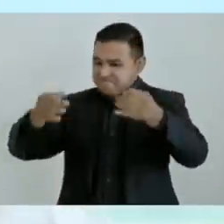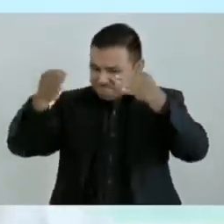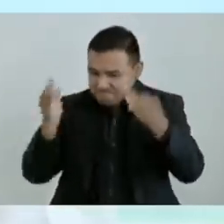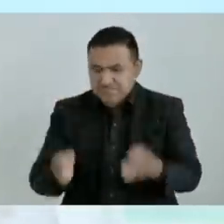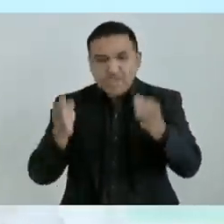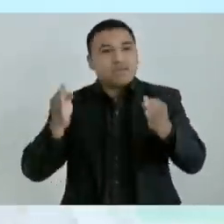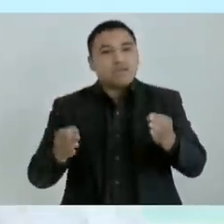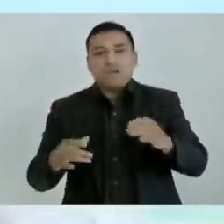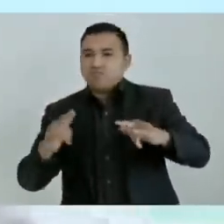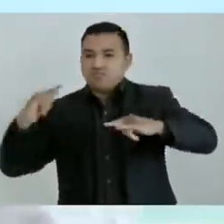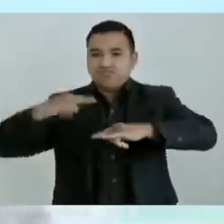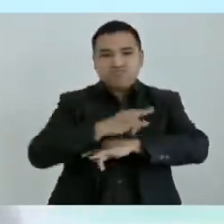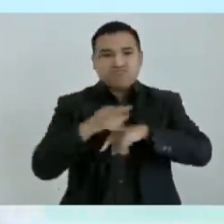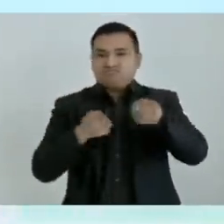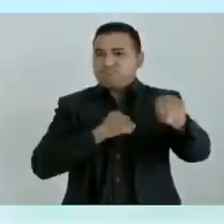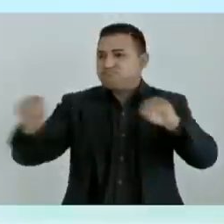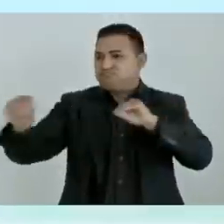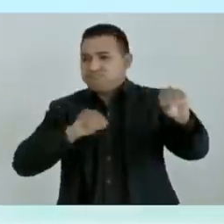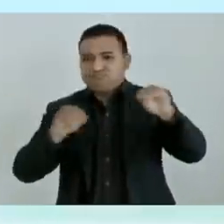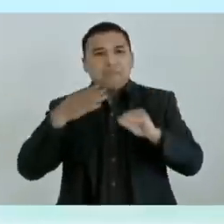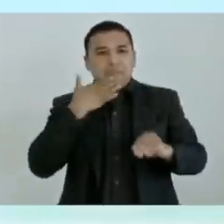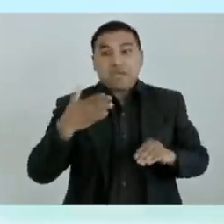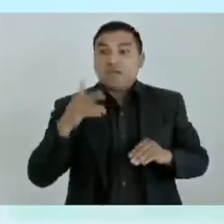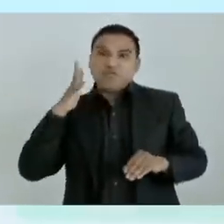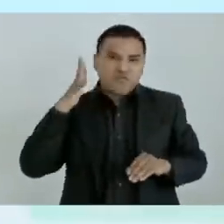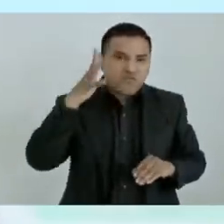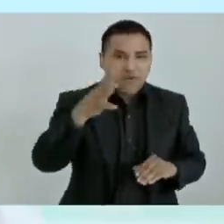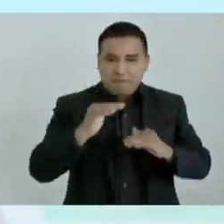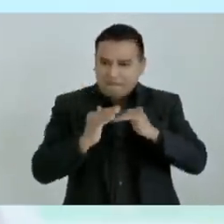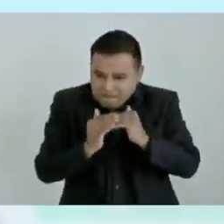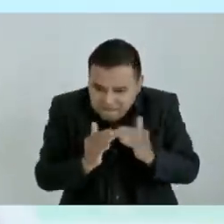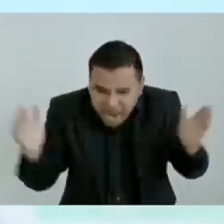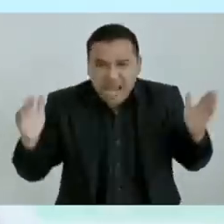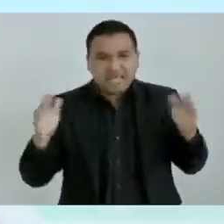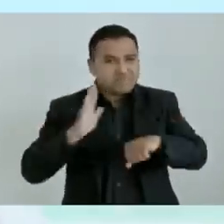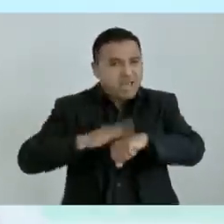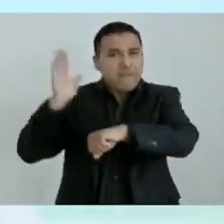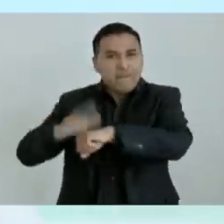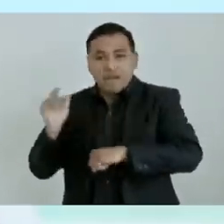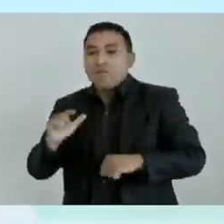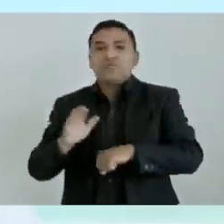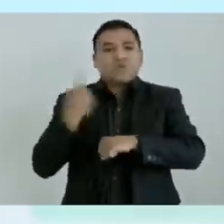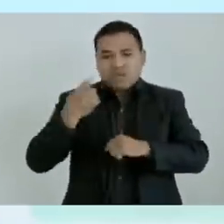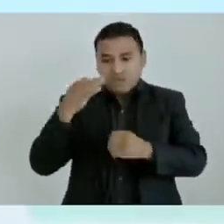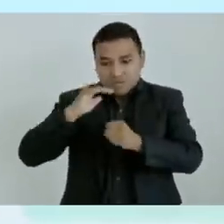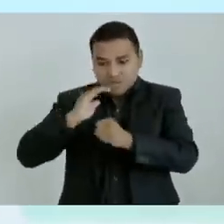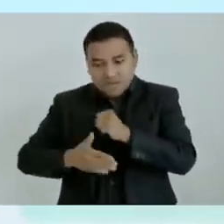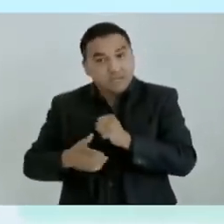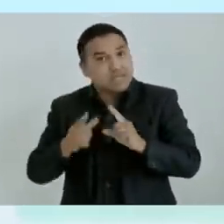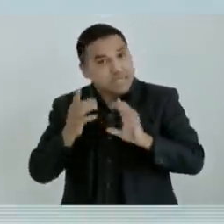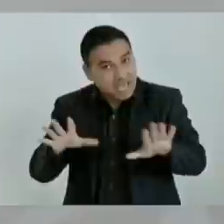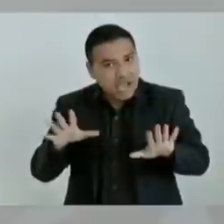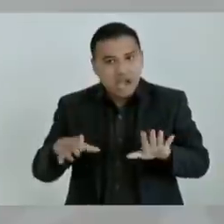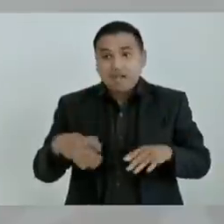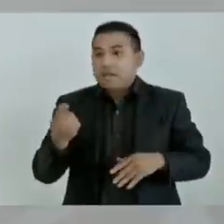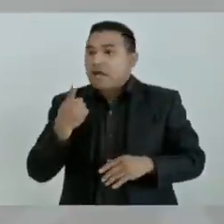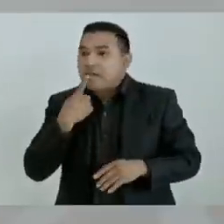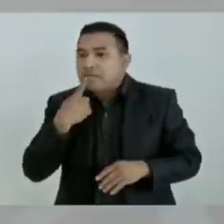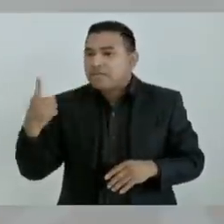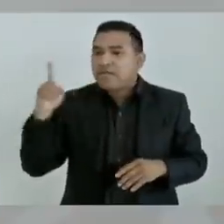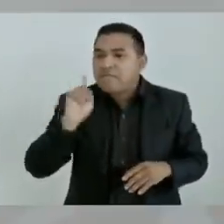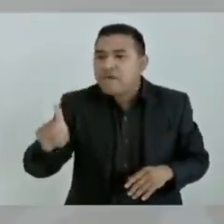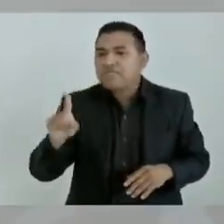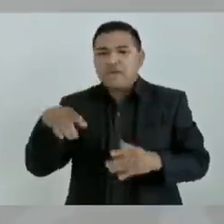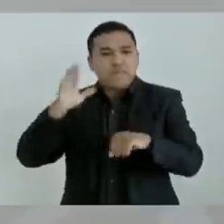también funcional y que vamos a seguir creciendo, porque inmediatamente después de esto, que también ya es una demanda y una